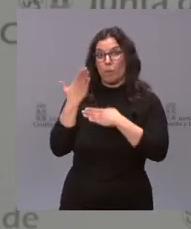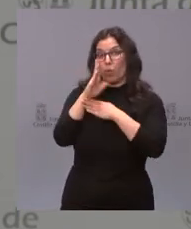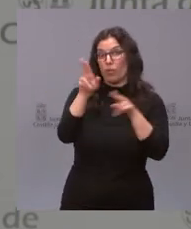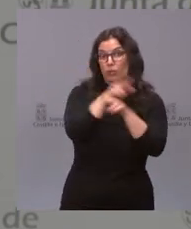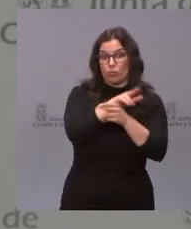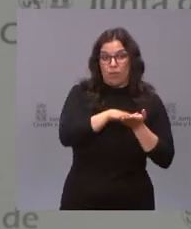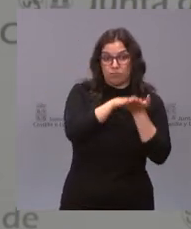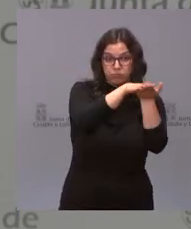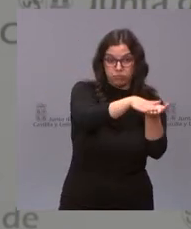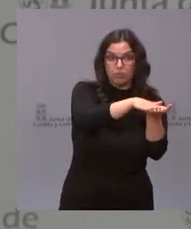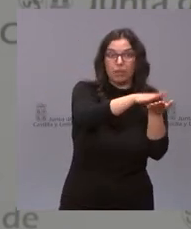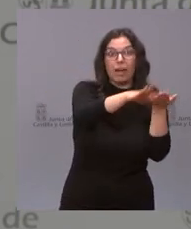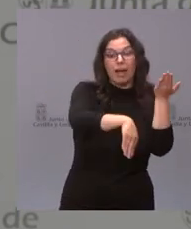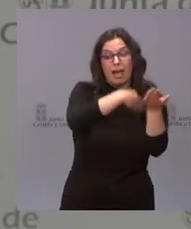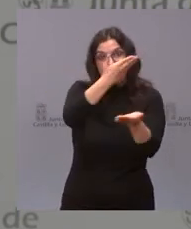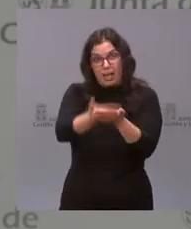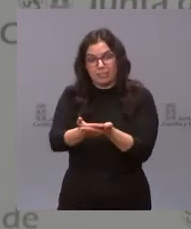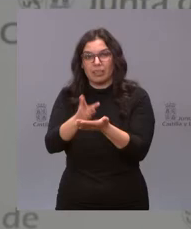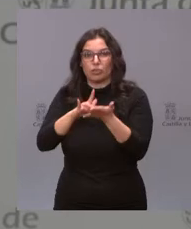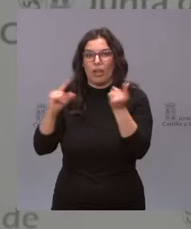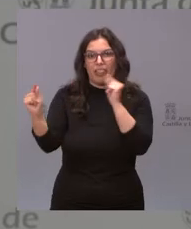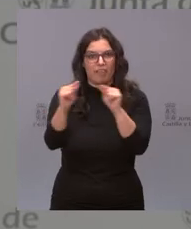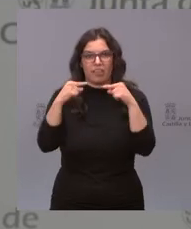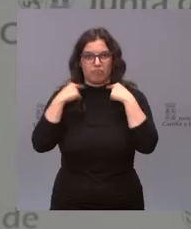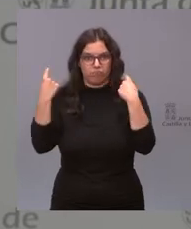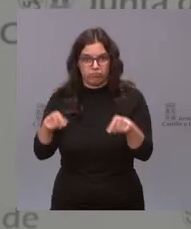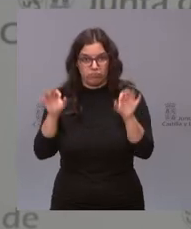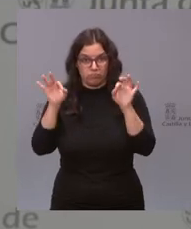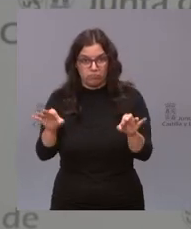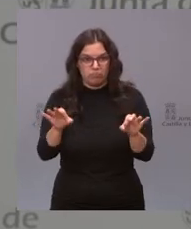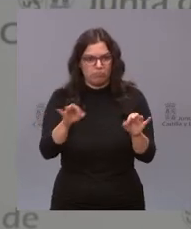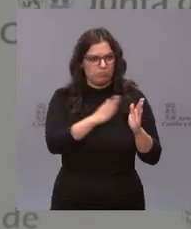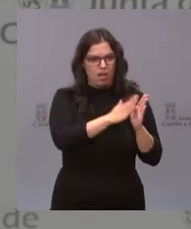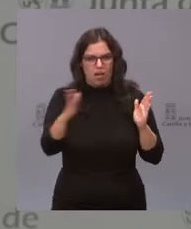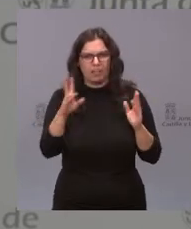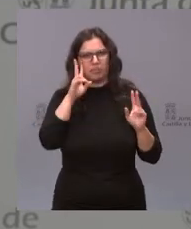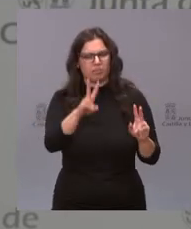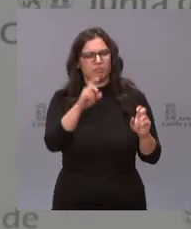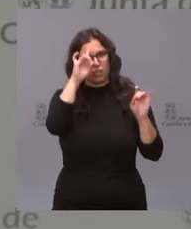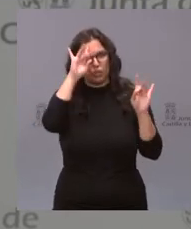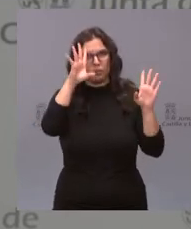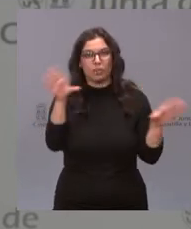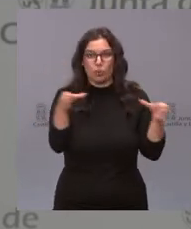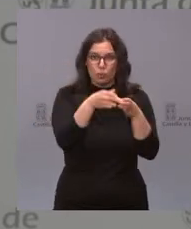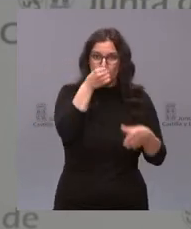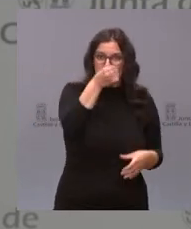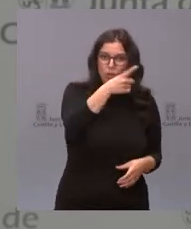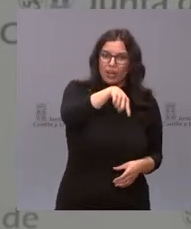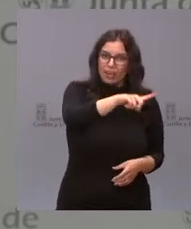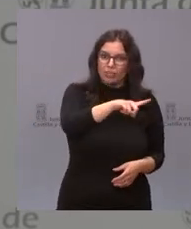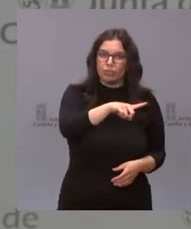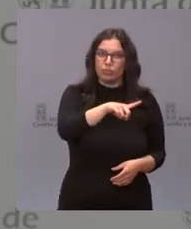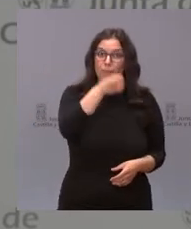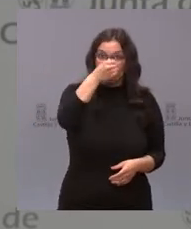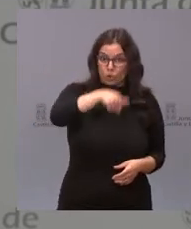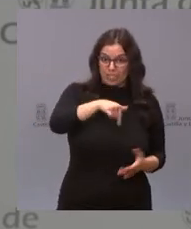hasta que se cerró la moción de censura es sorprendente que el partido socialista de Castilla y